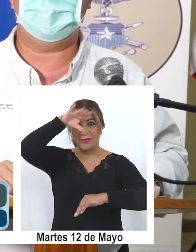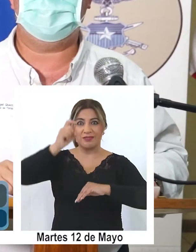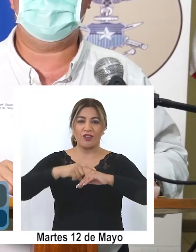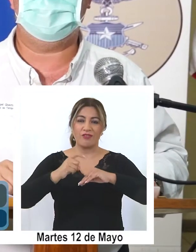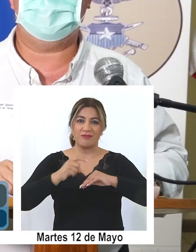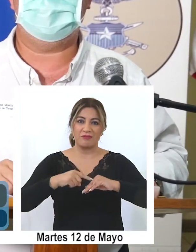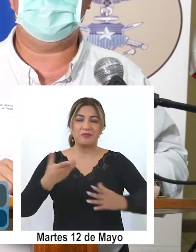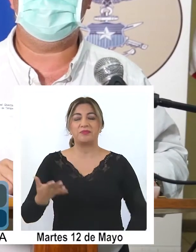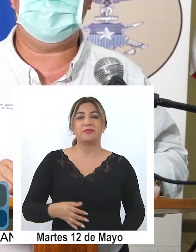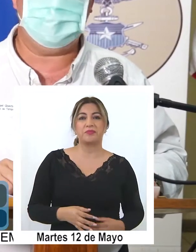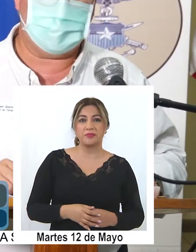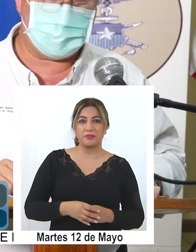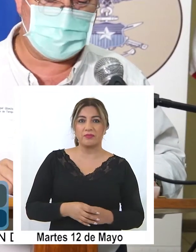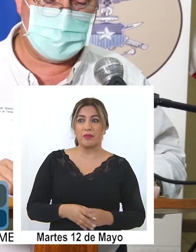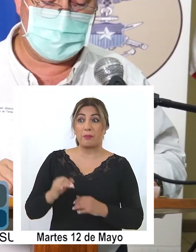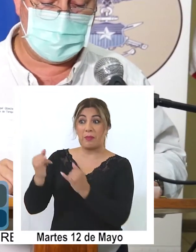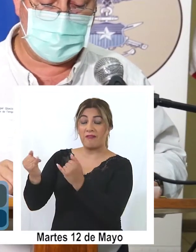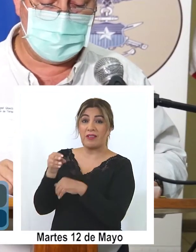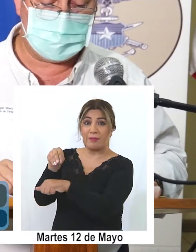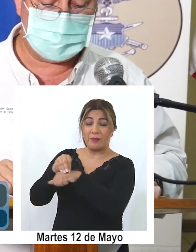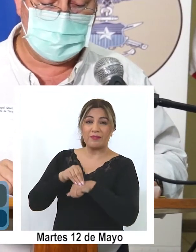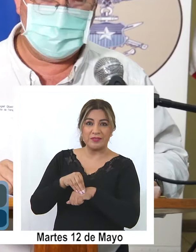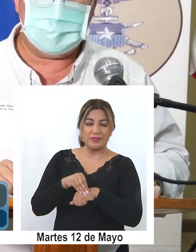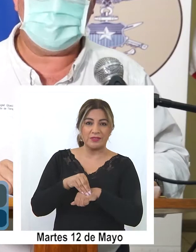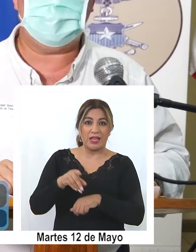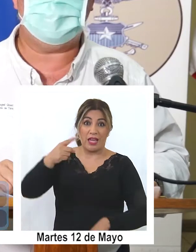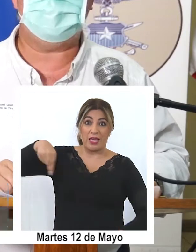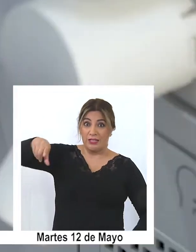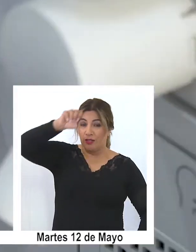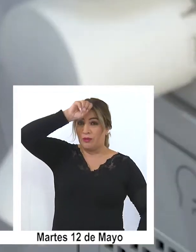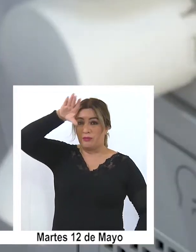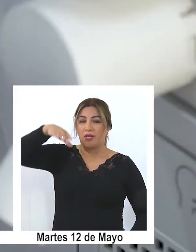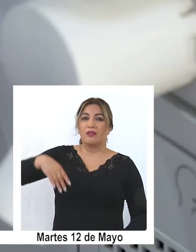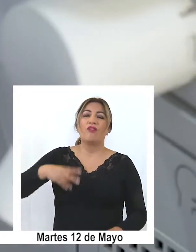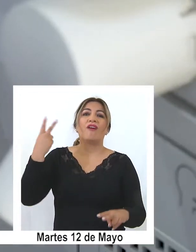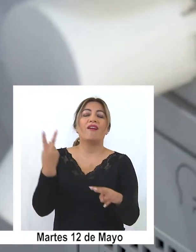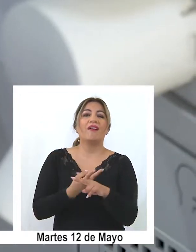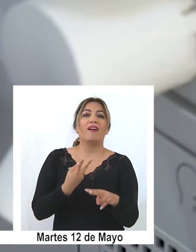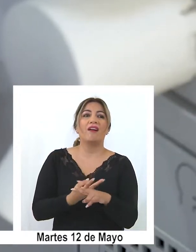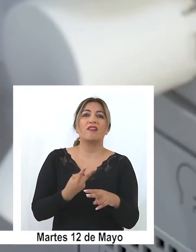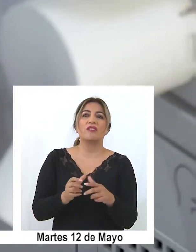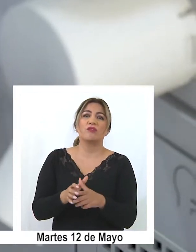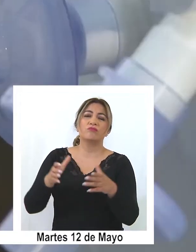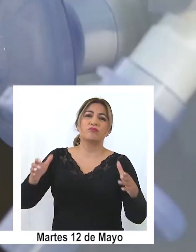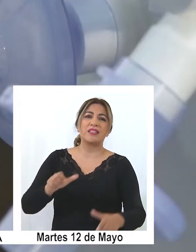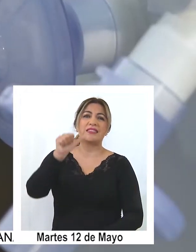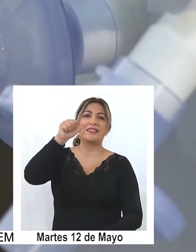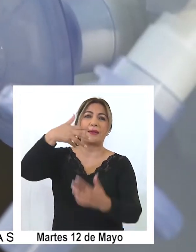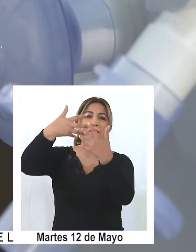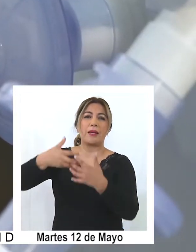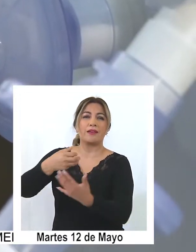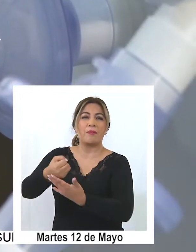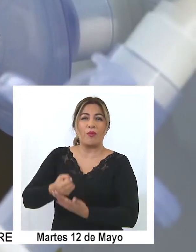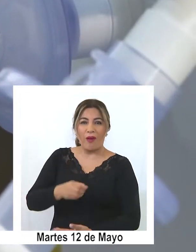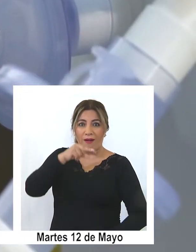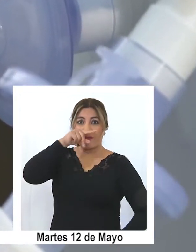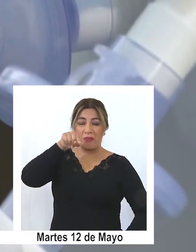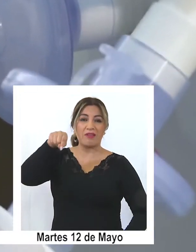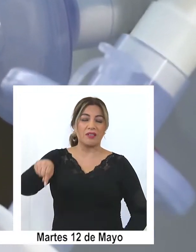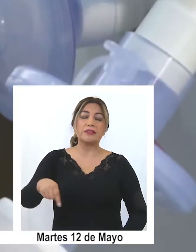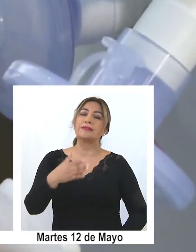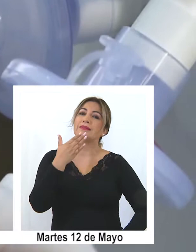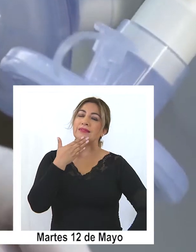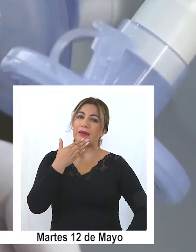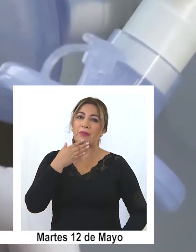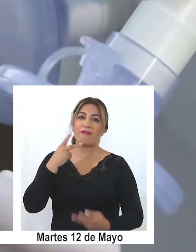informarnos que ellos habían arrendado una cantidad de seis ventiladores, los cuales